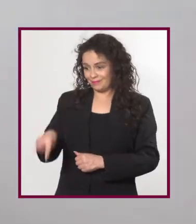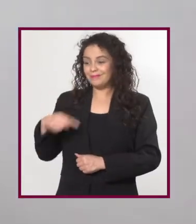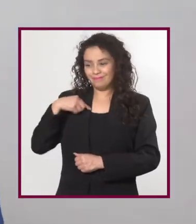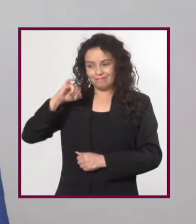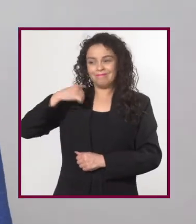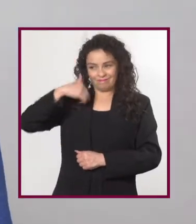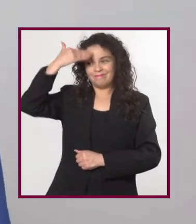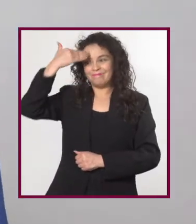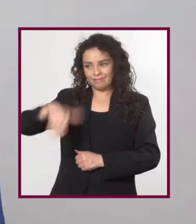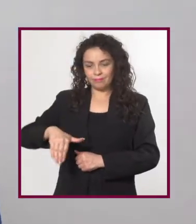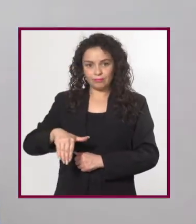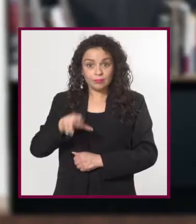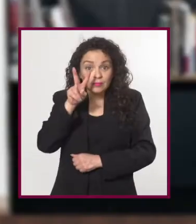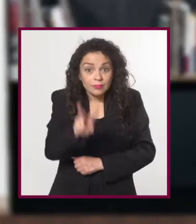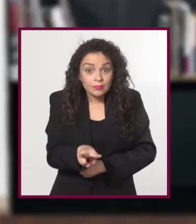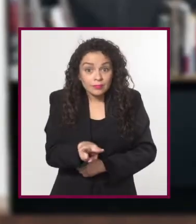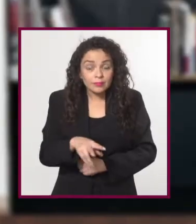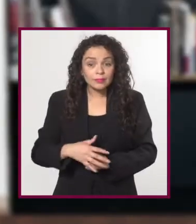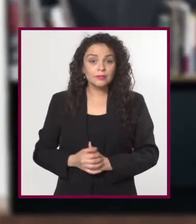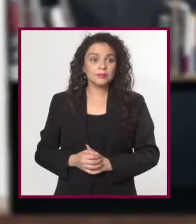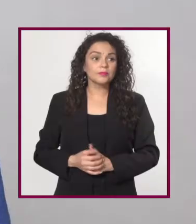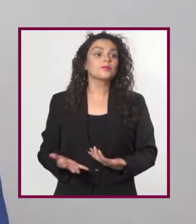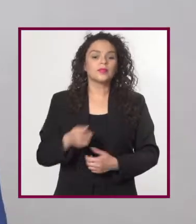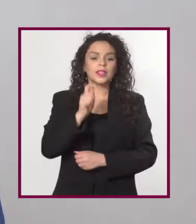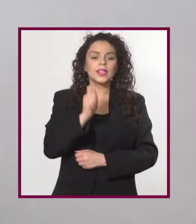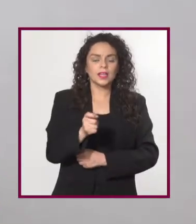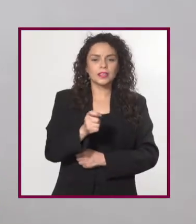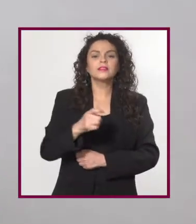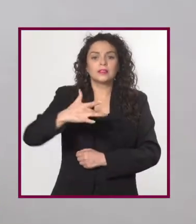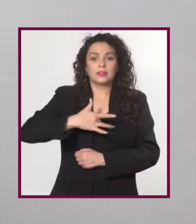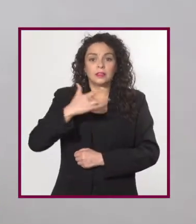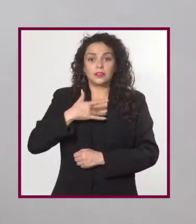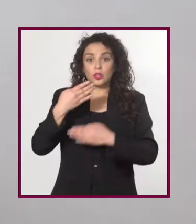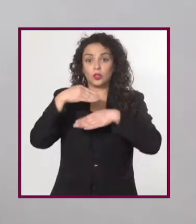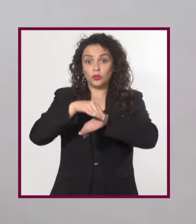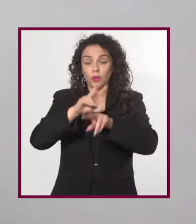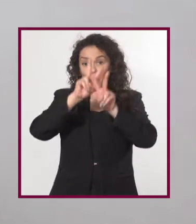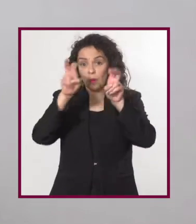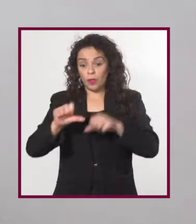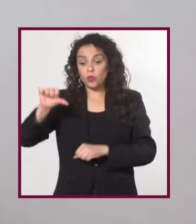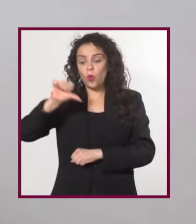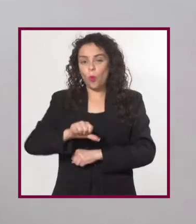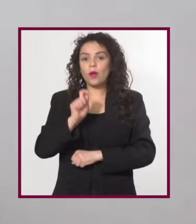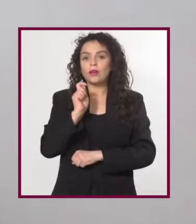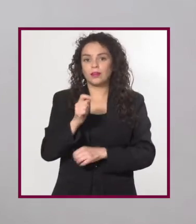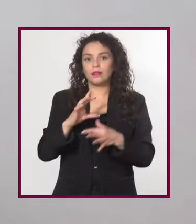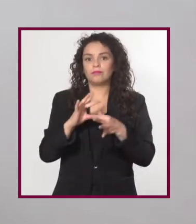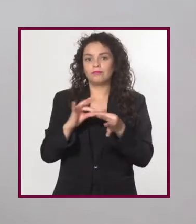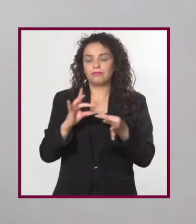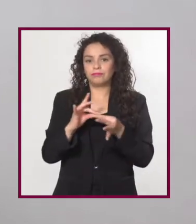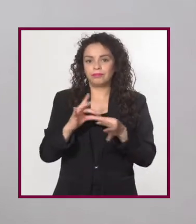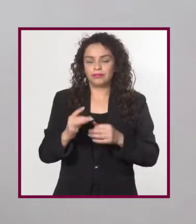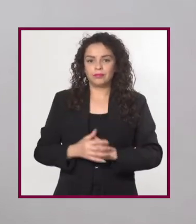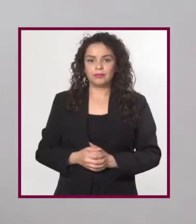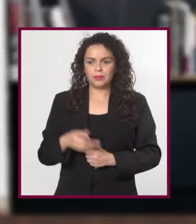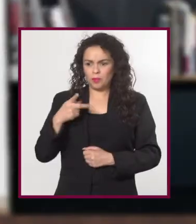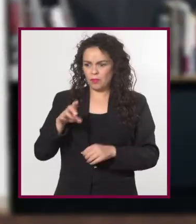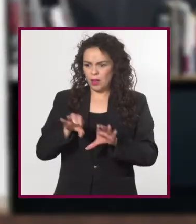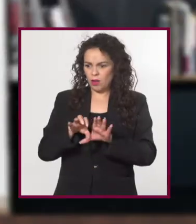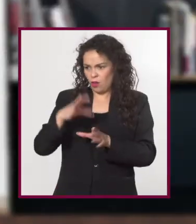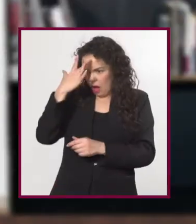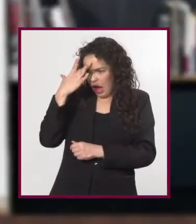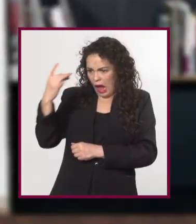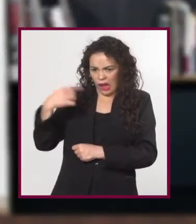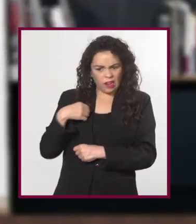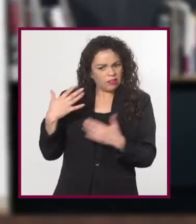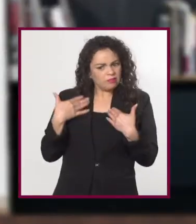Bueno, la verdad yo sí sé. ¿En serio? Fue una introducción para sensibilizarnos sobre el tema del que vamos a hablar hoy. ¿Pero cómo